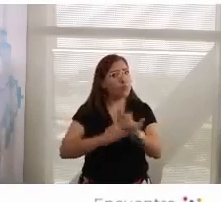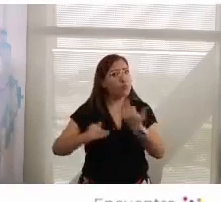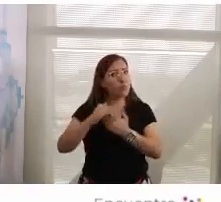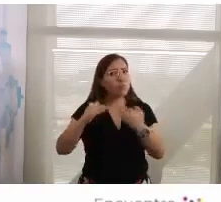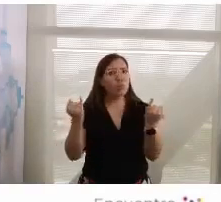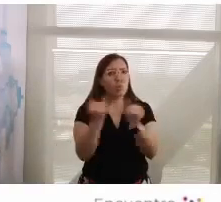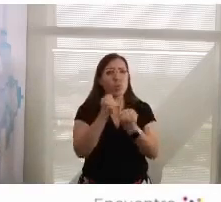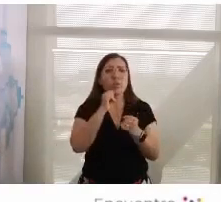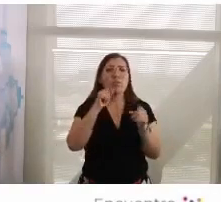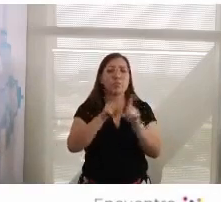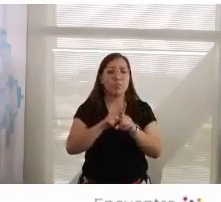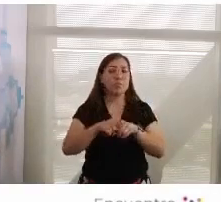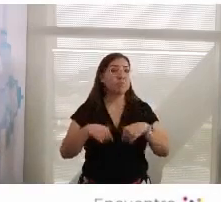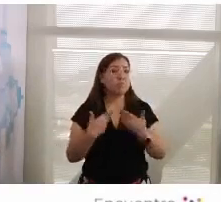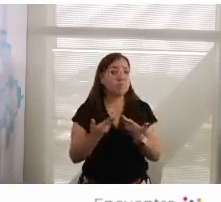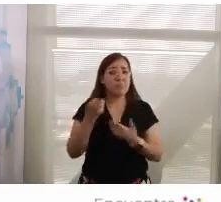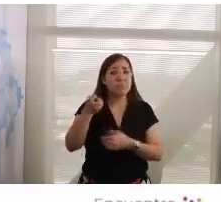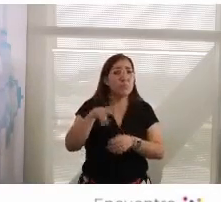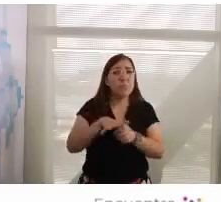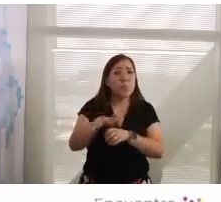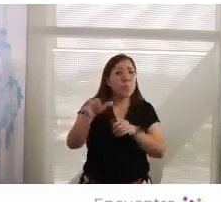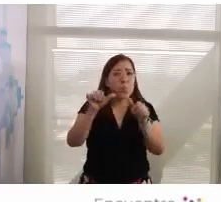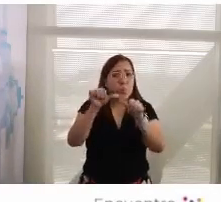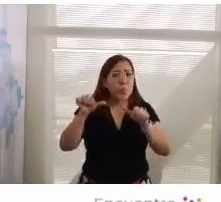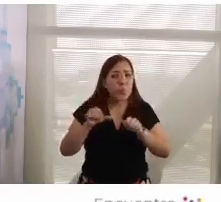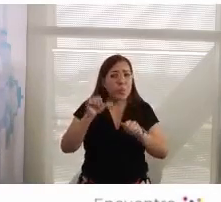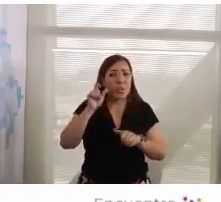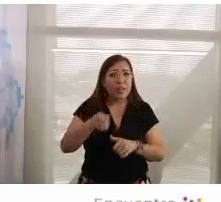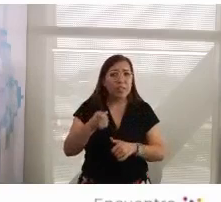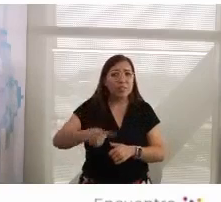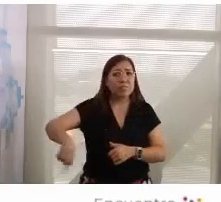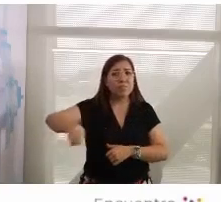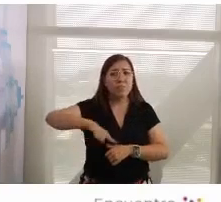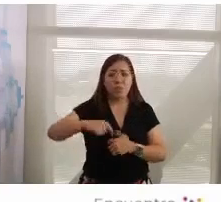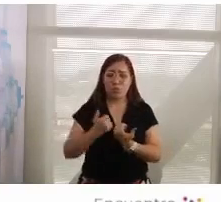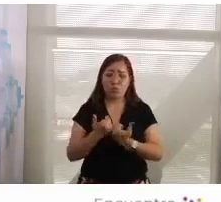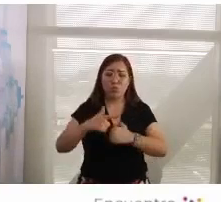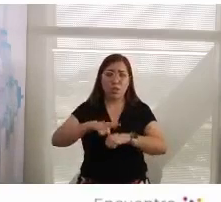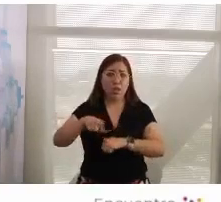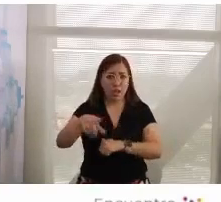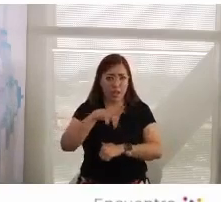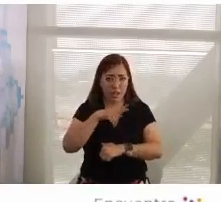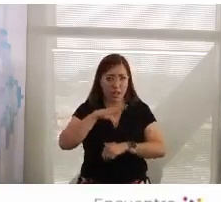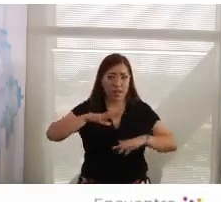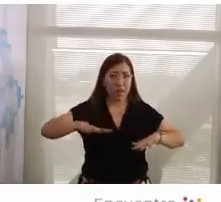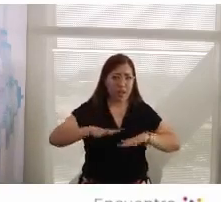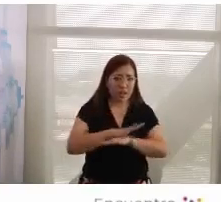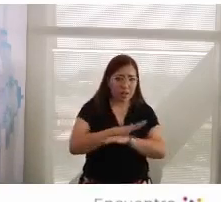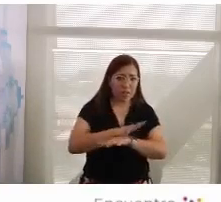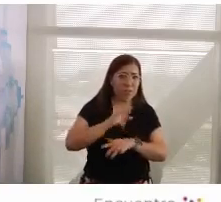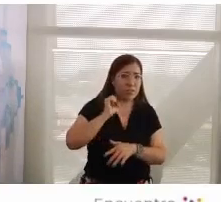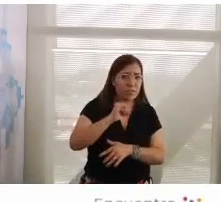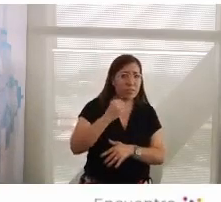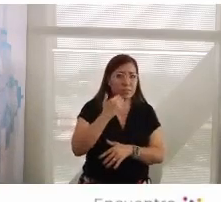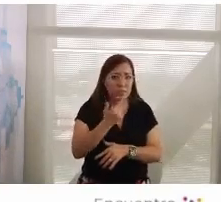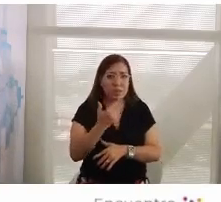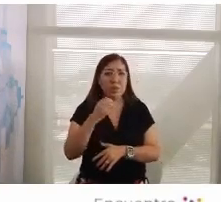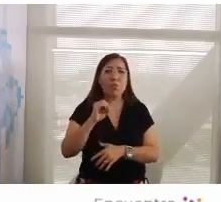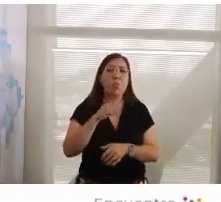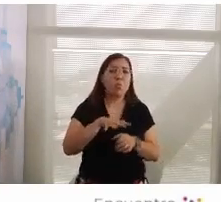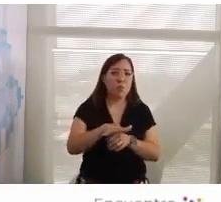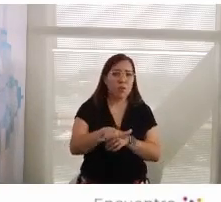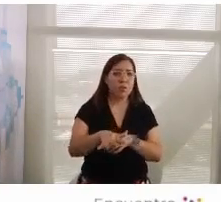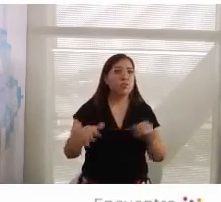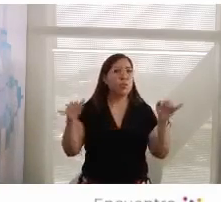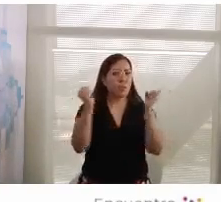central, si fuera necesario, si la sociedad optara por un cambio autoritario o por un cambio populista. De igual